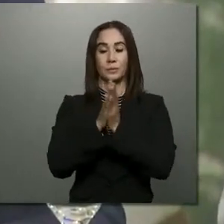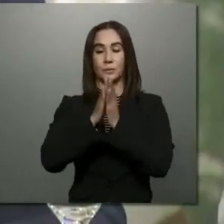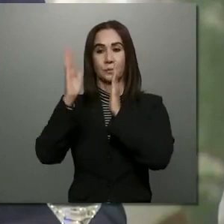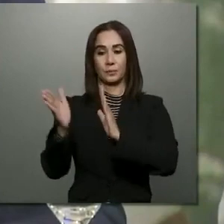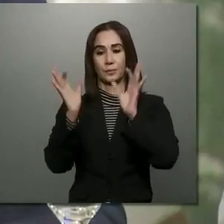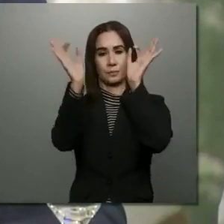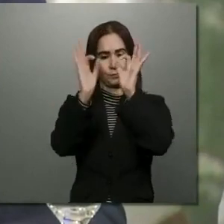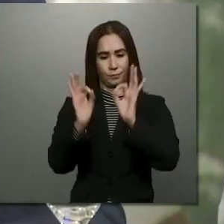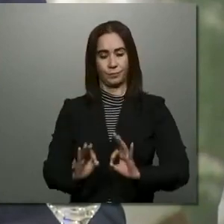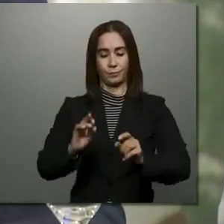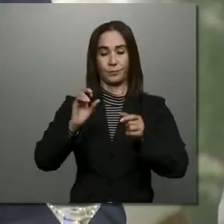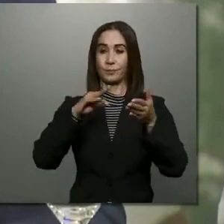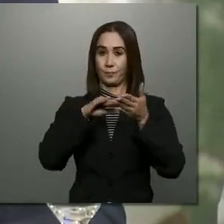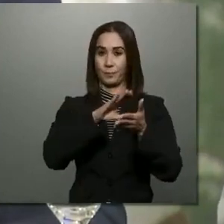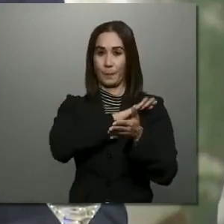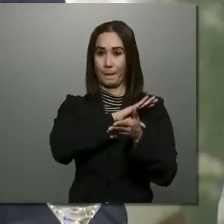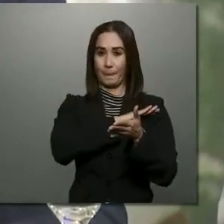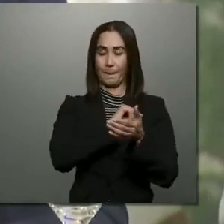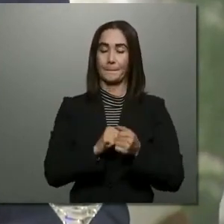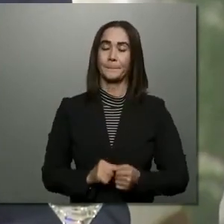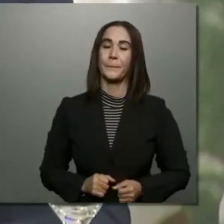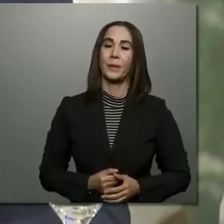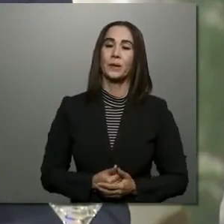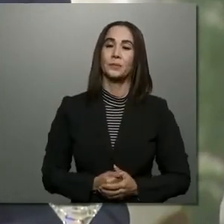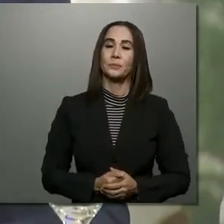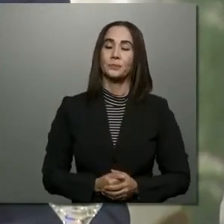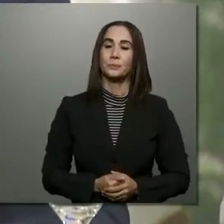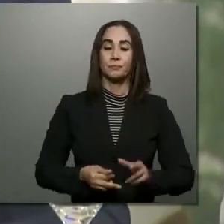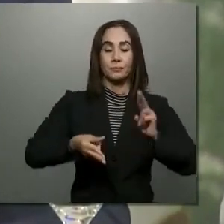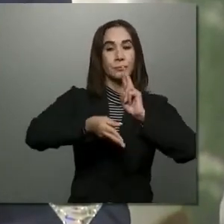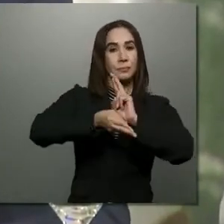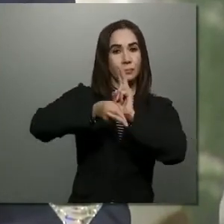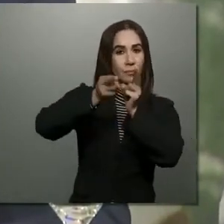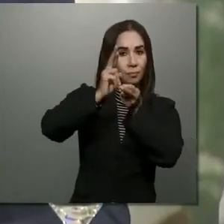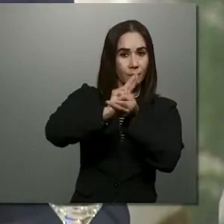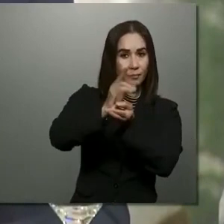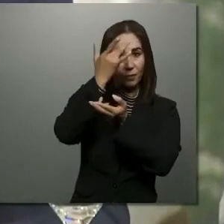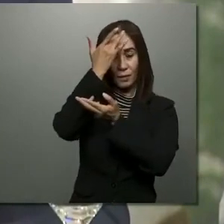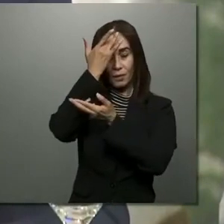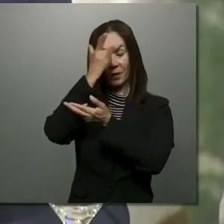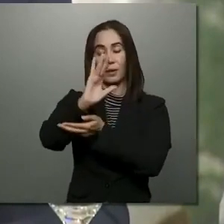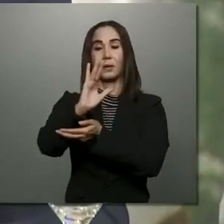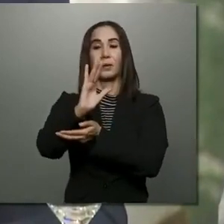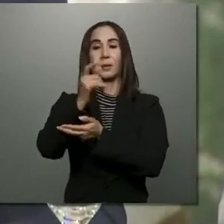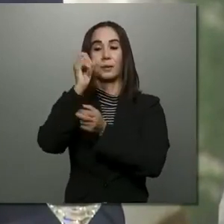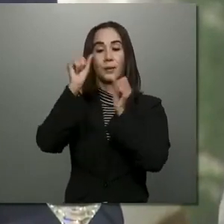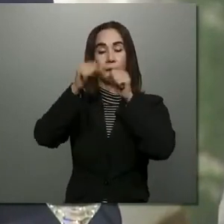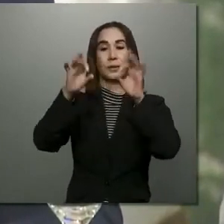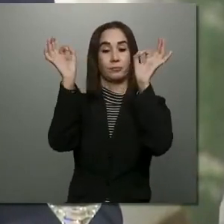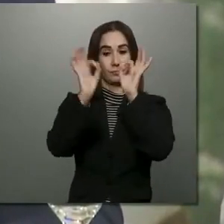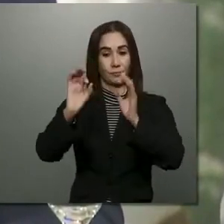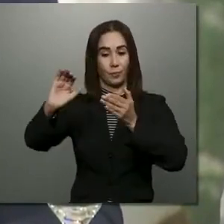formación policial. Reorientación de la filosofía policial en orden a la formación de los nuevos